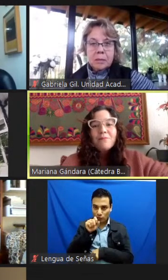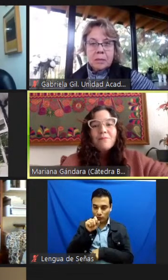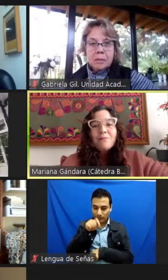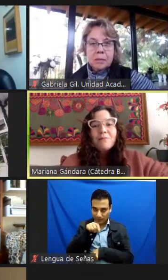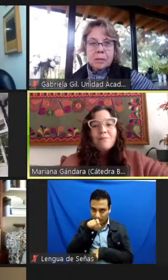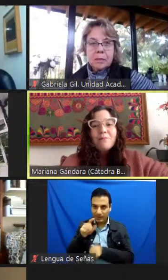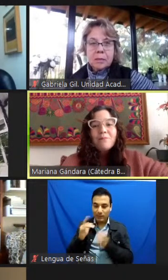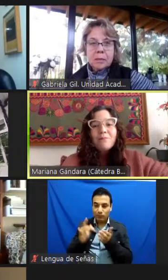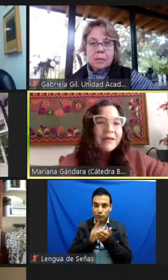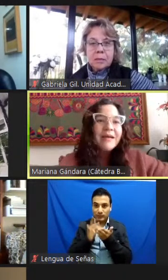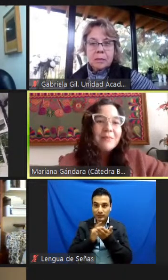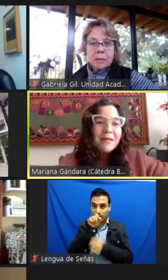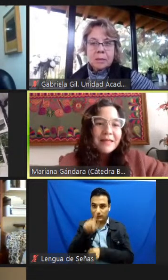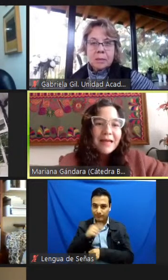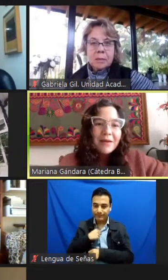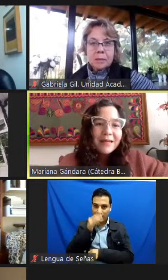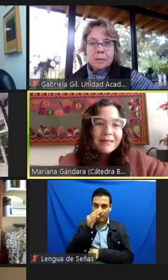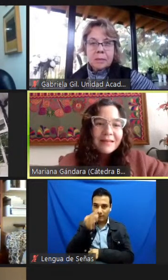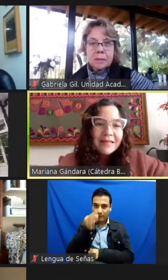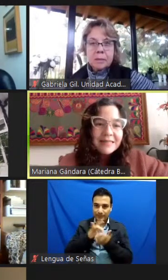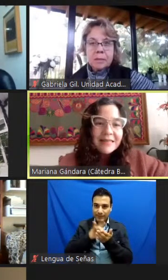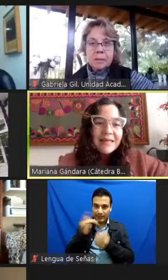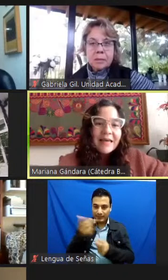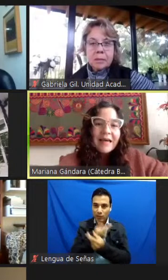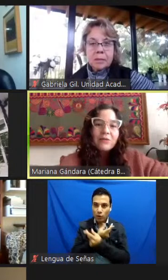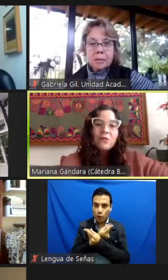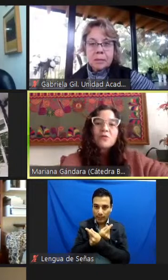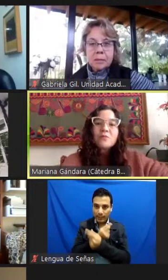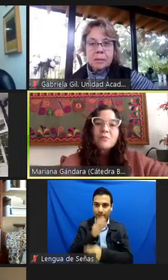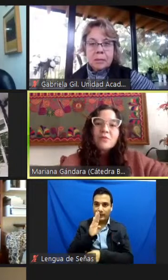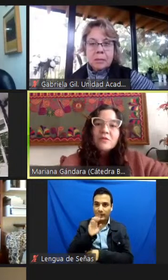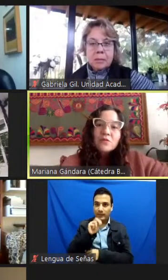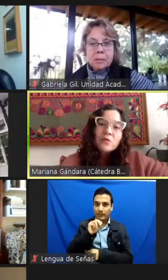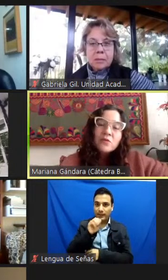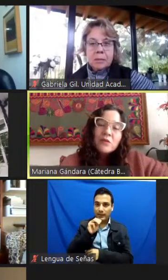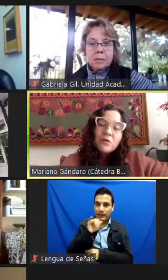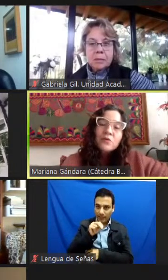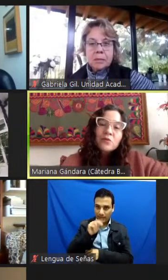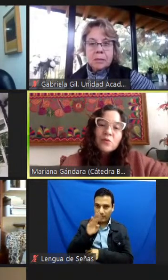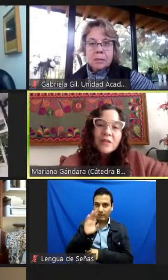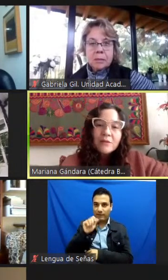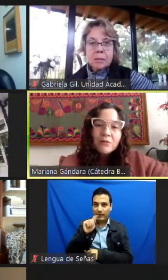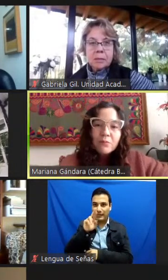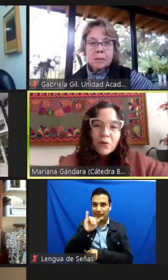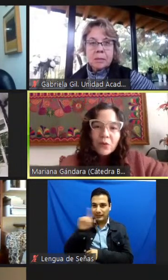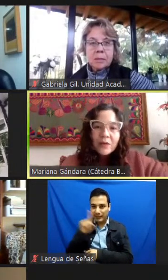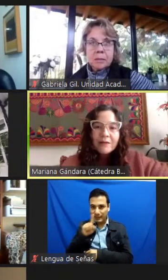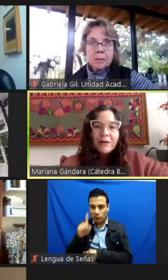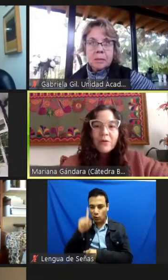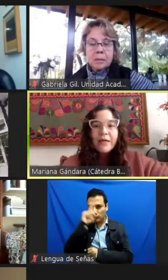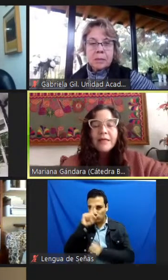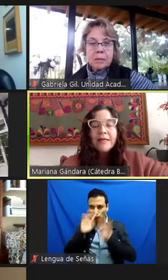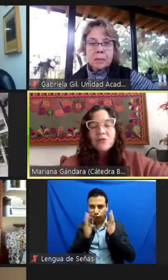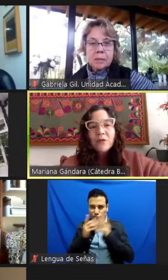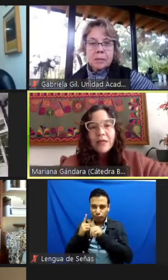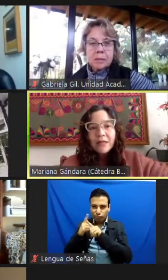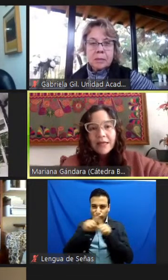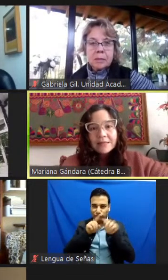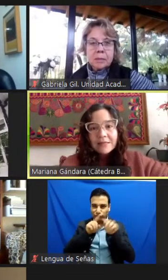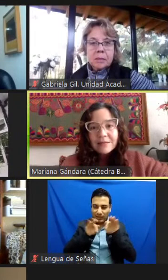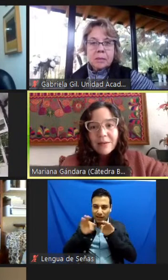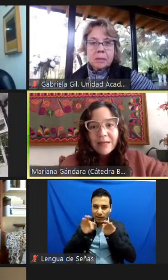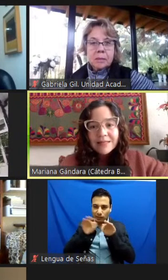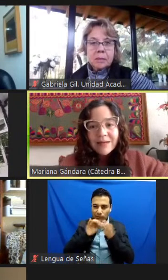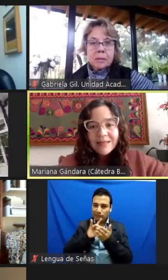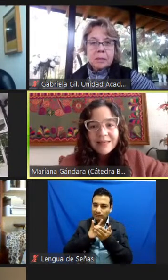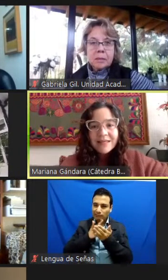puntualmente quisiera agradecer a Lorena, a Benjamín, a Beatriz, a todos los miembros de nuestro consejo consultivo, por todo el trabajo que han hecho en